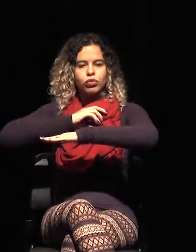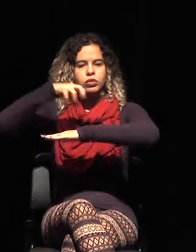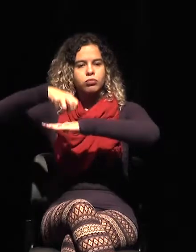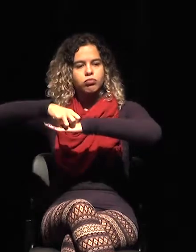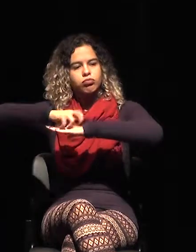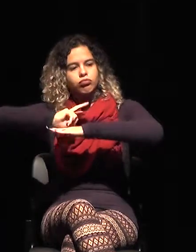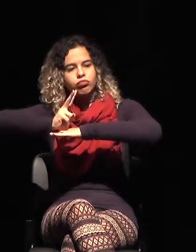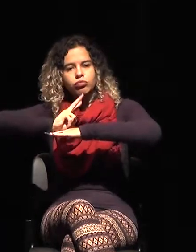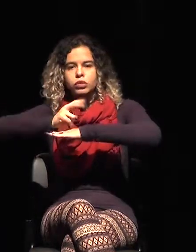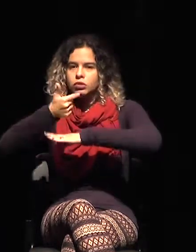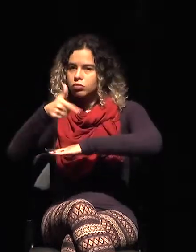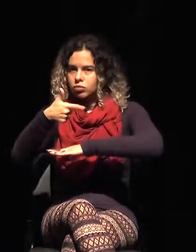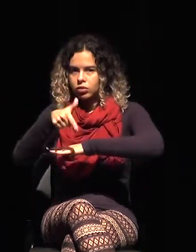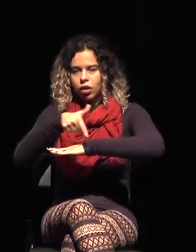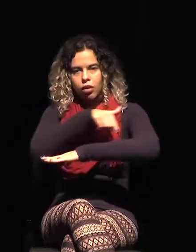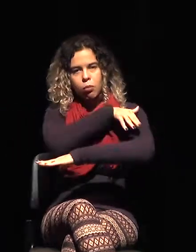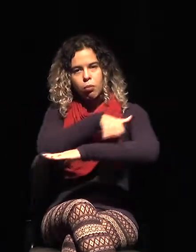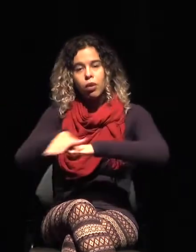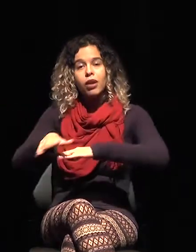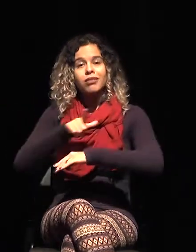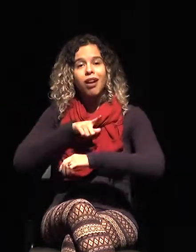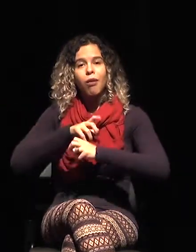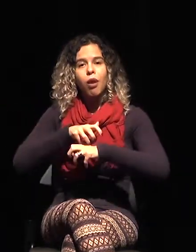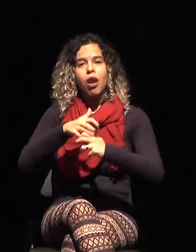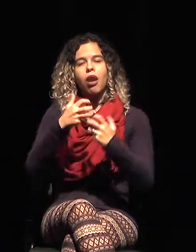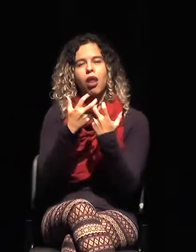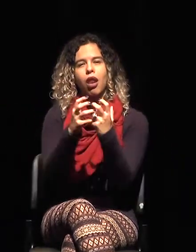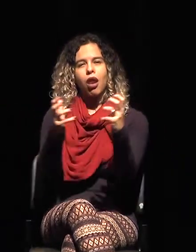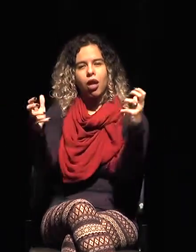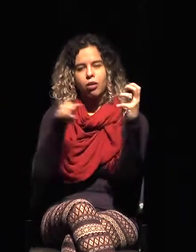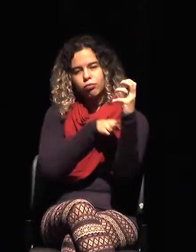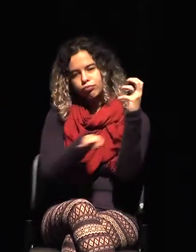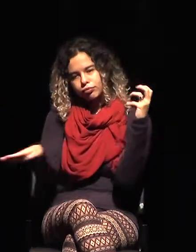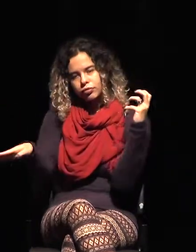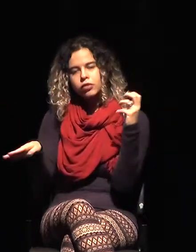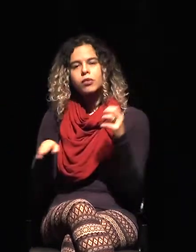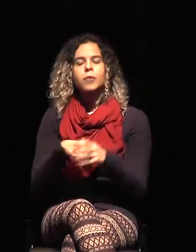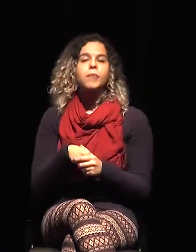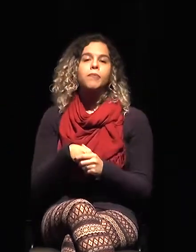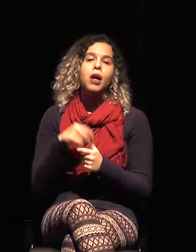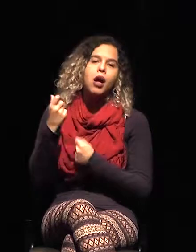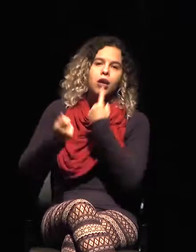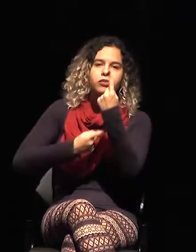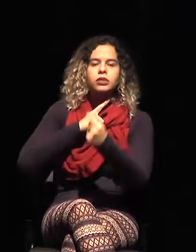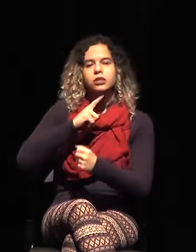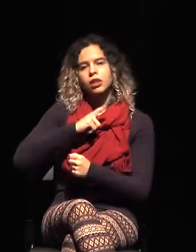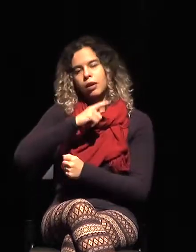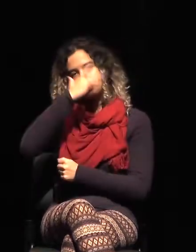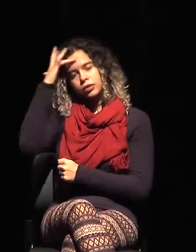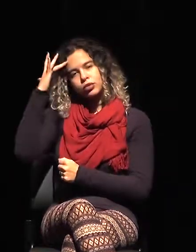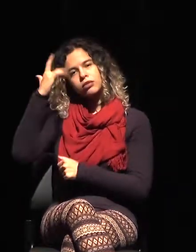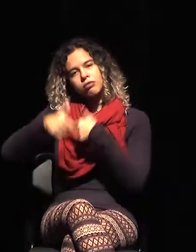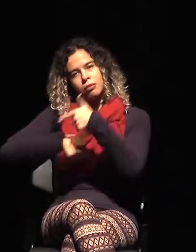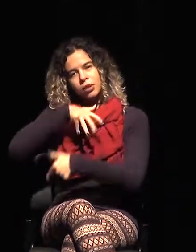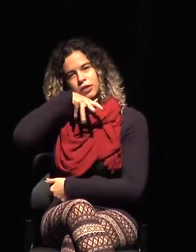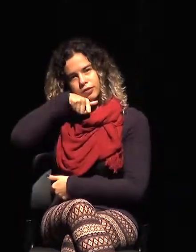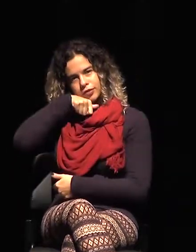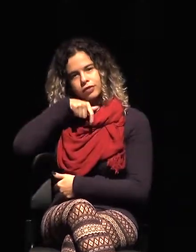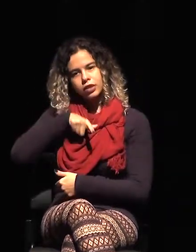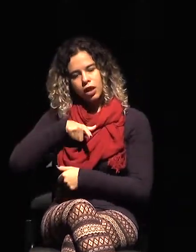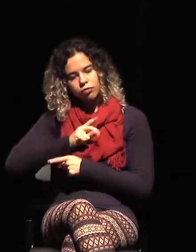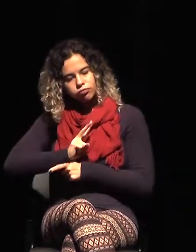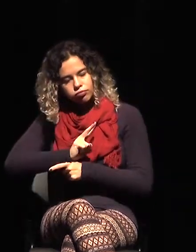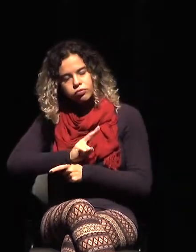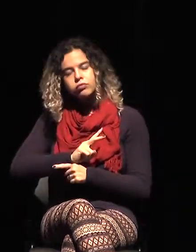un servidor, pero es todo más intenso. Después, entonces, subiendo, después de Mundo Novo, Ponta Porá.